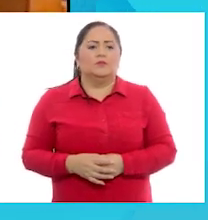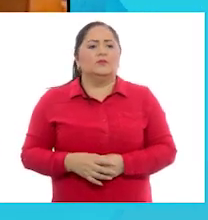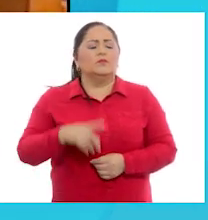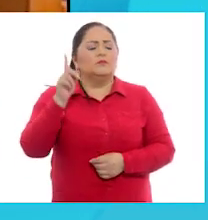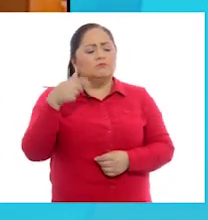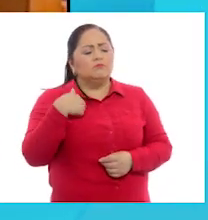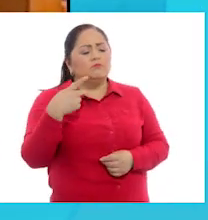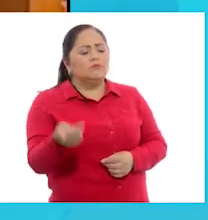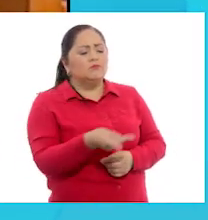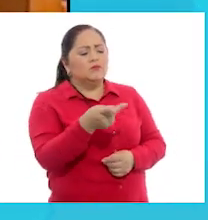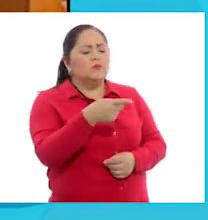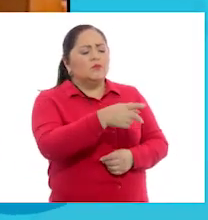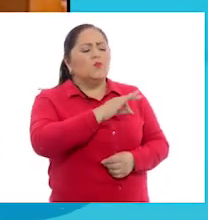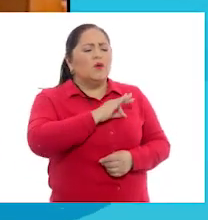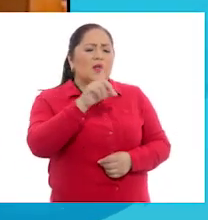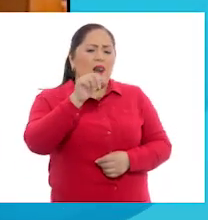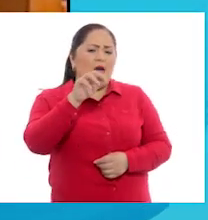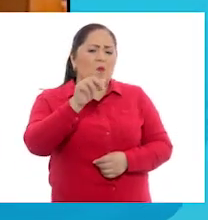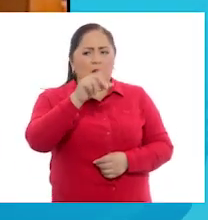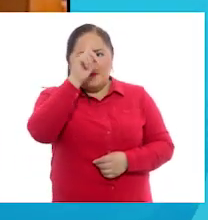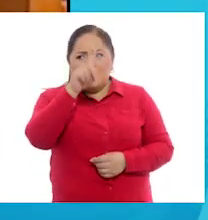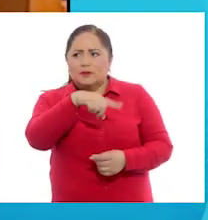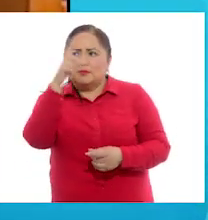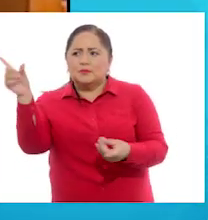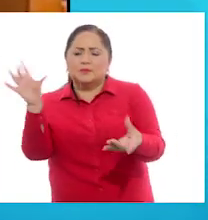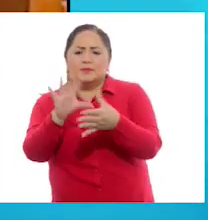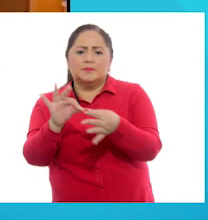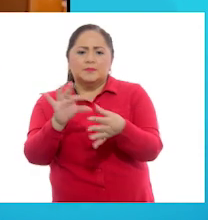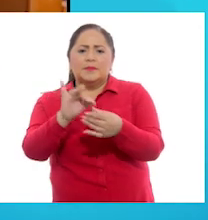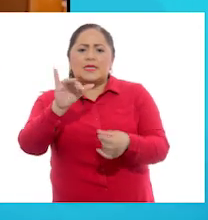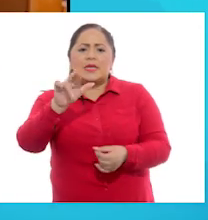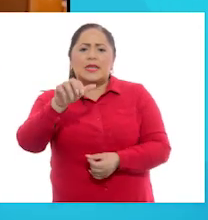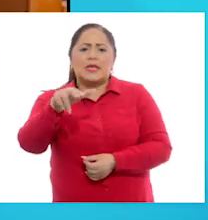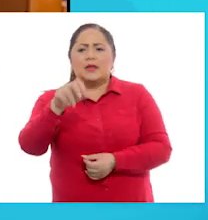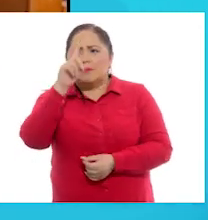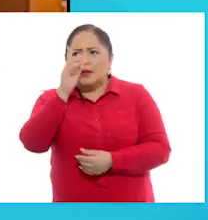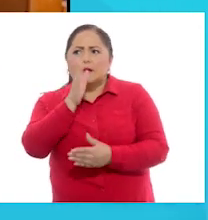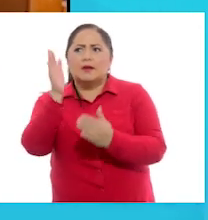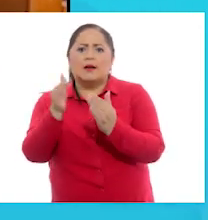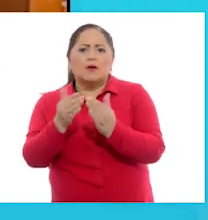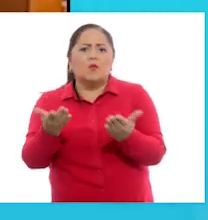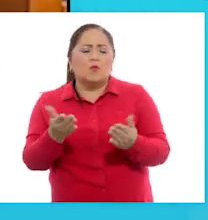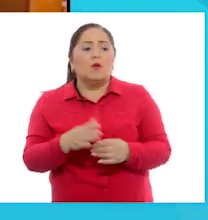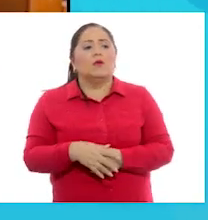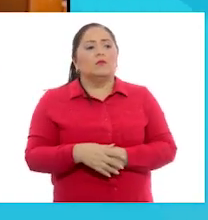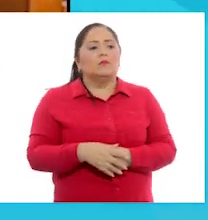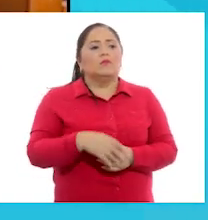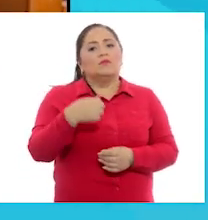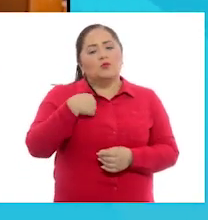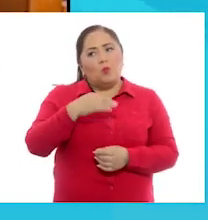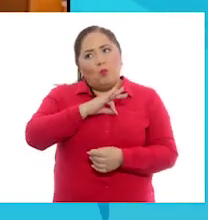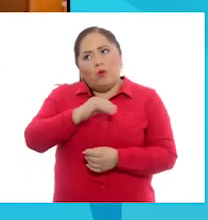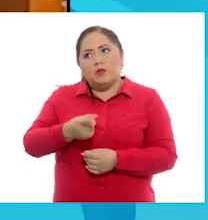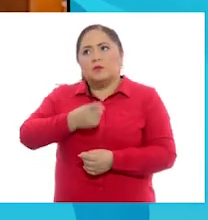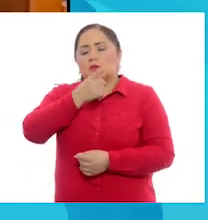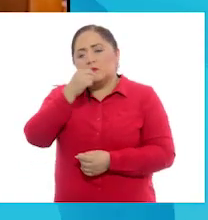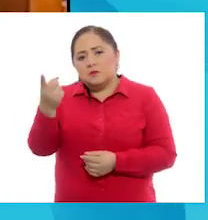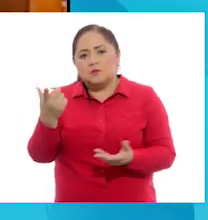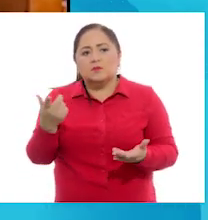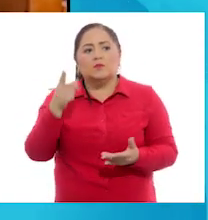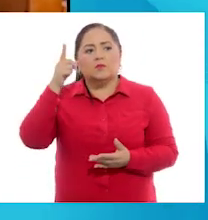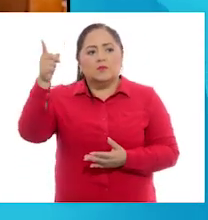Leónel, ¿qué puede hacer Laura para explicarle a Irene cómo llegar a su casa? Pues yo le podría decirle que